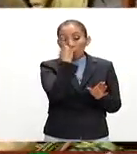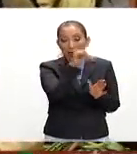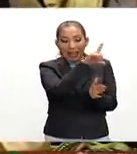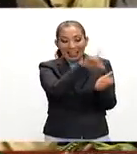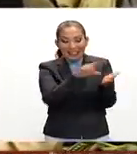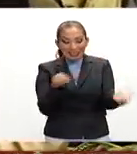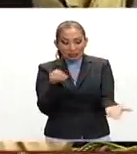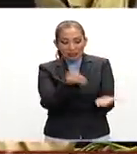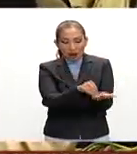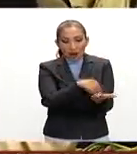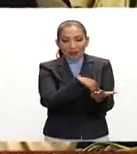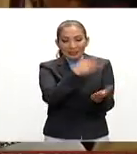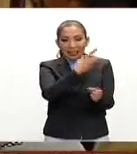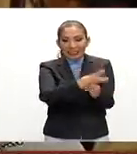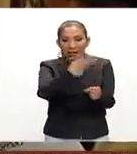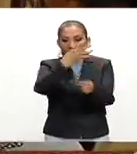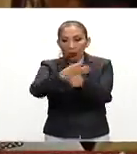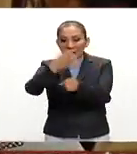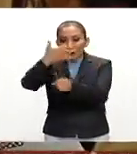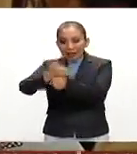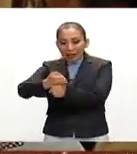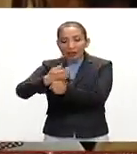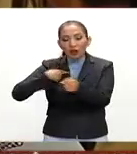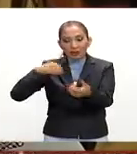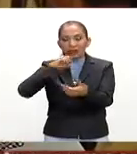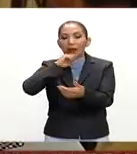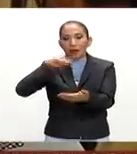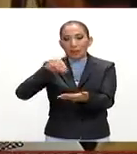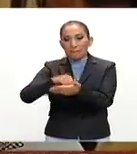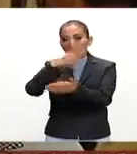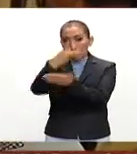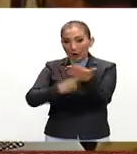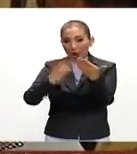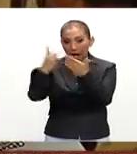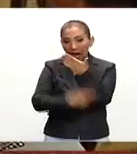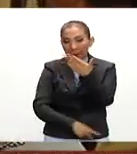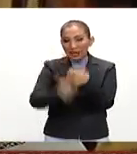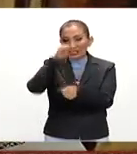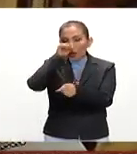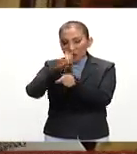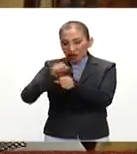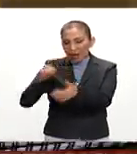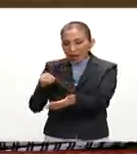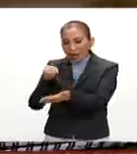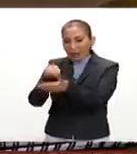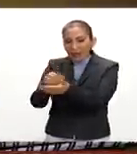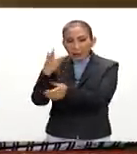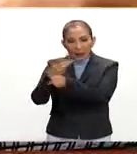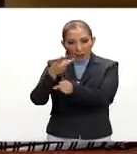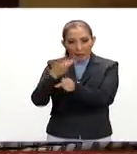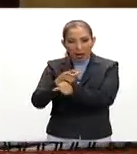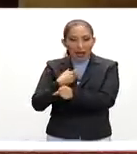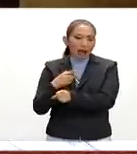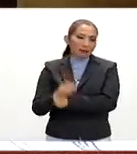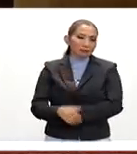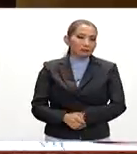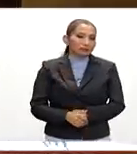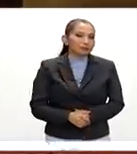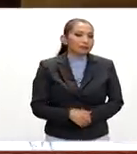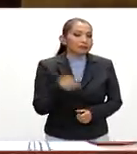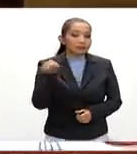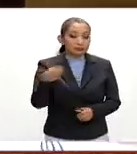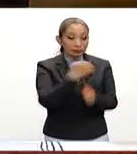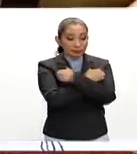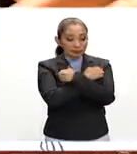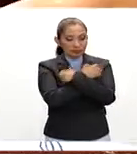lección en tercero cuarto quinto y sexto e incorporarnos también en los programas de secundaria y preparatoria bachillerato esta